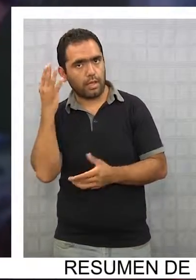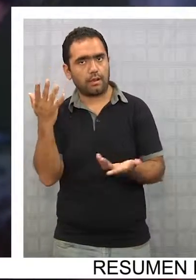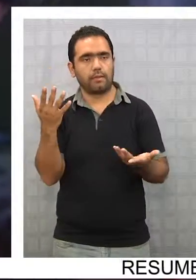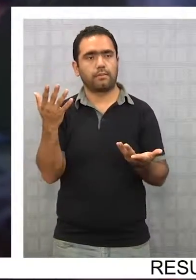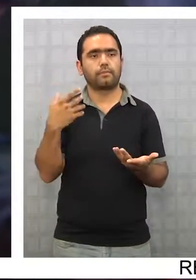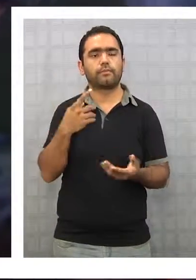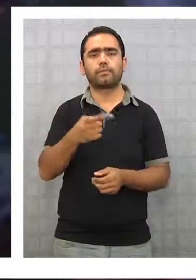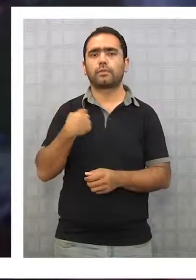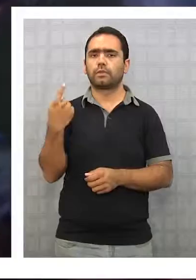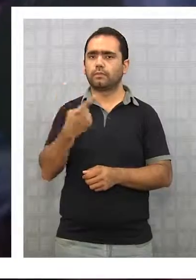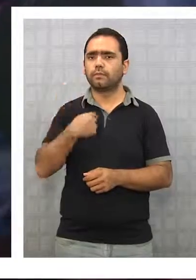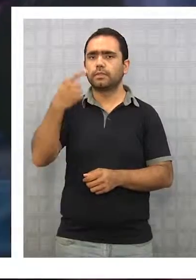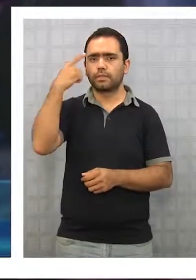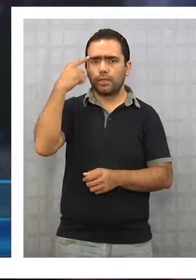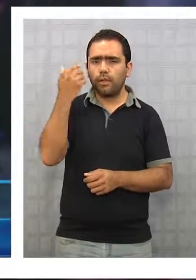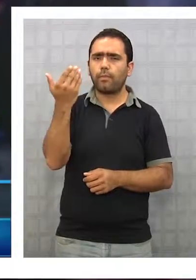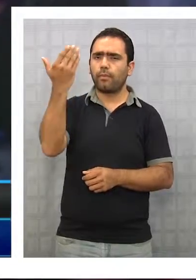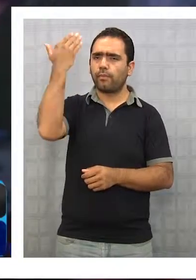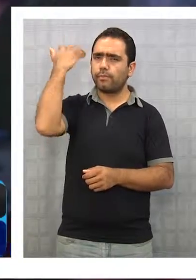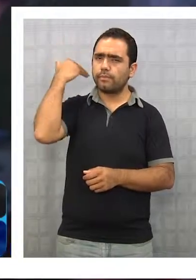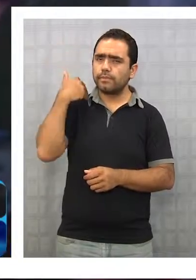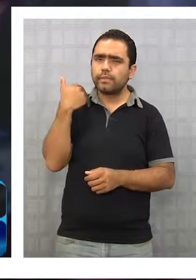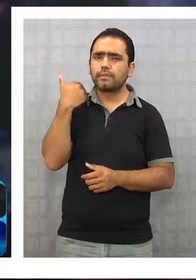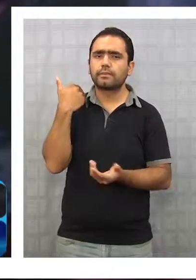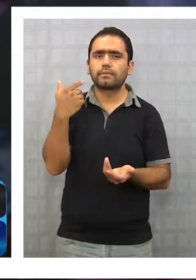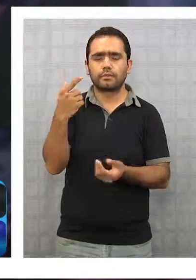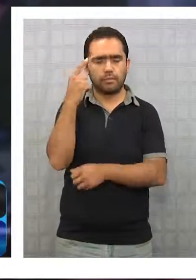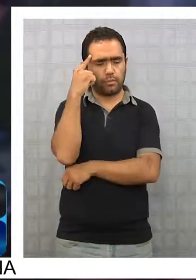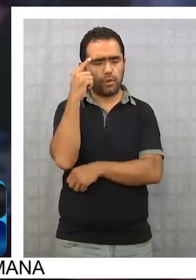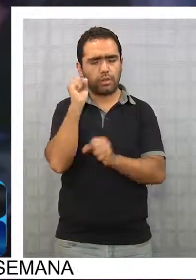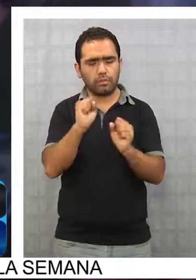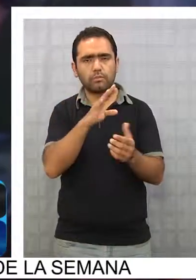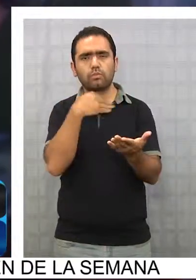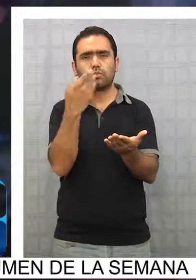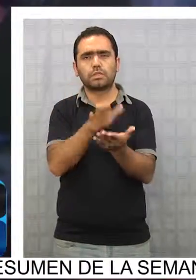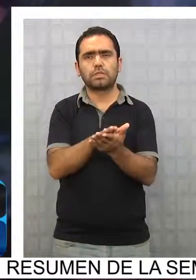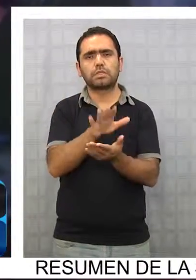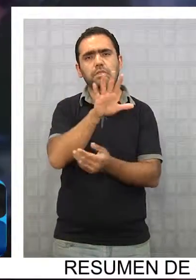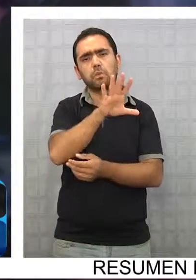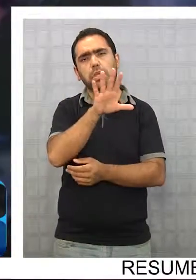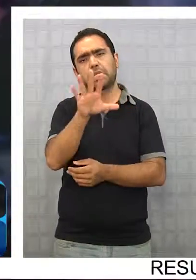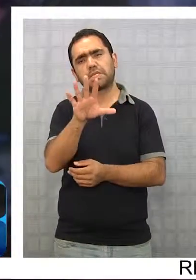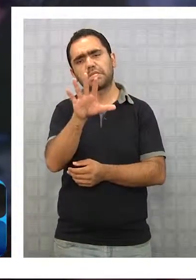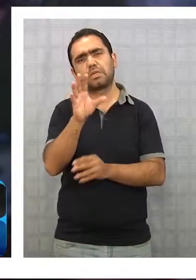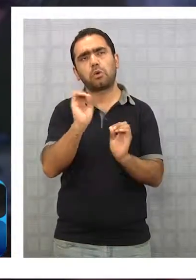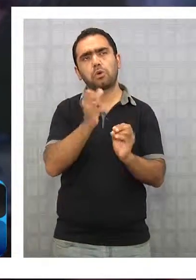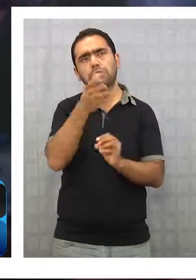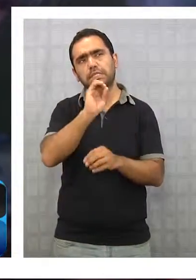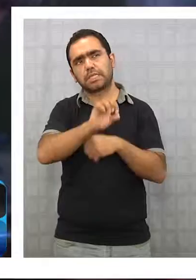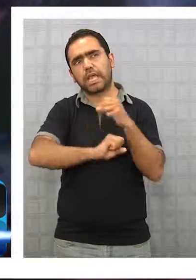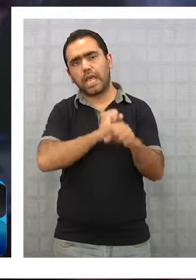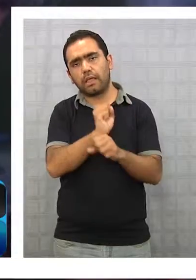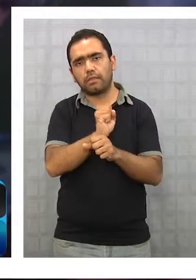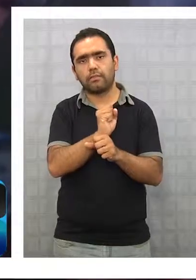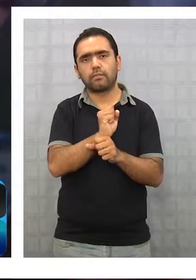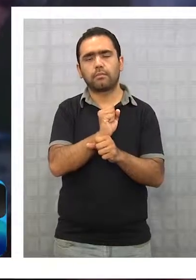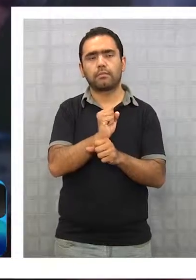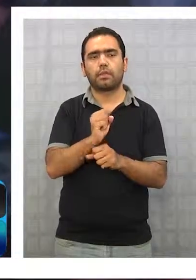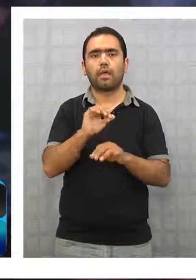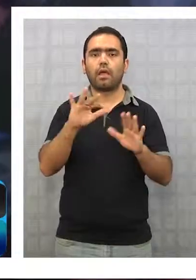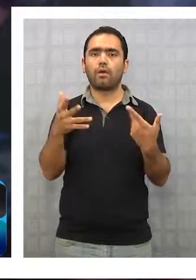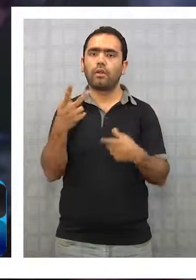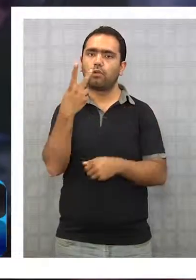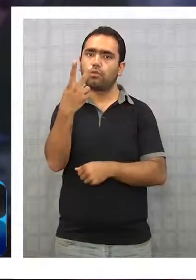Uno pensaba, de acuerdo a su medio, voy a durar hasta los 55, 60 años. Pero a mí hay dos situaciones que